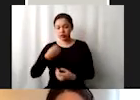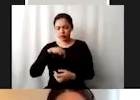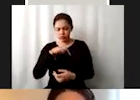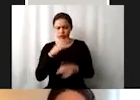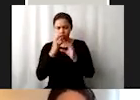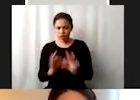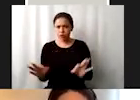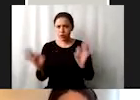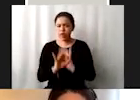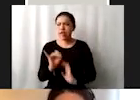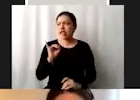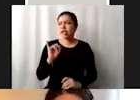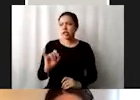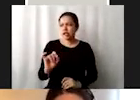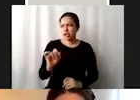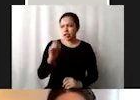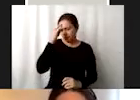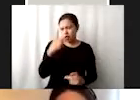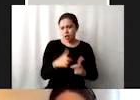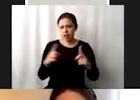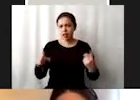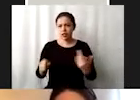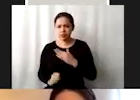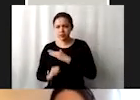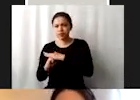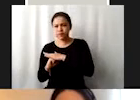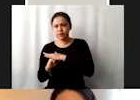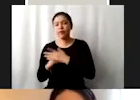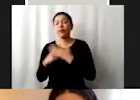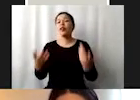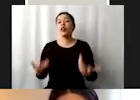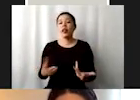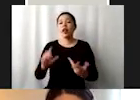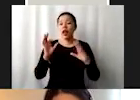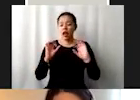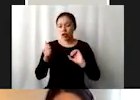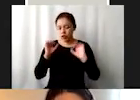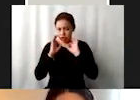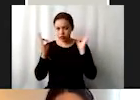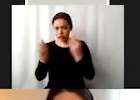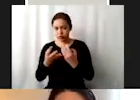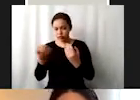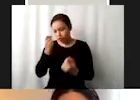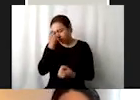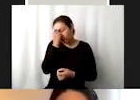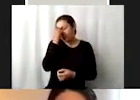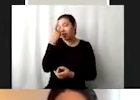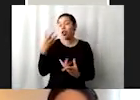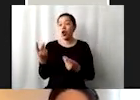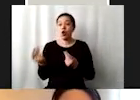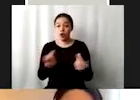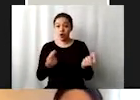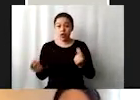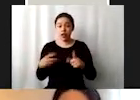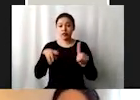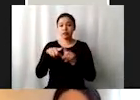cuestión de desarrollo sostenible, hay muchas otras que de manera creativa, incluso acelerada, pudiésemos cubrir